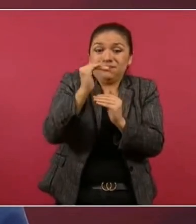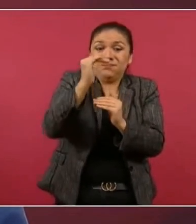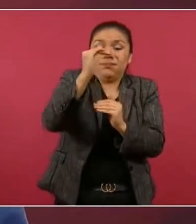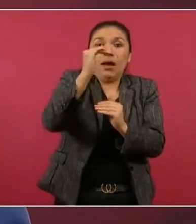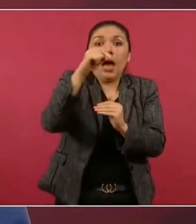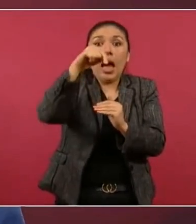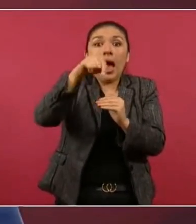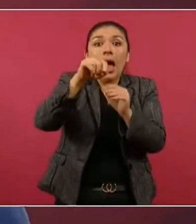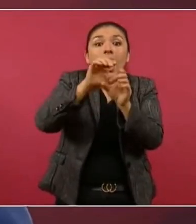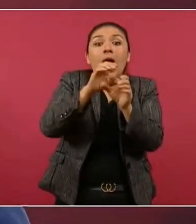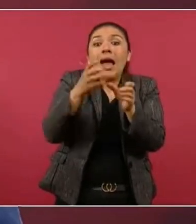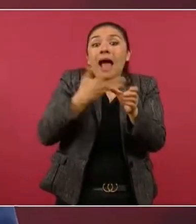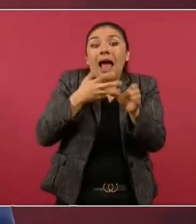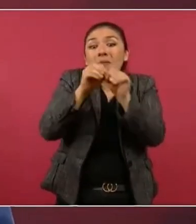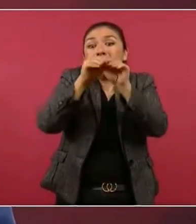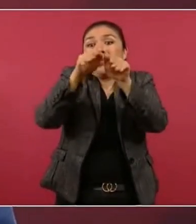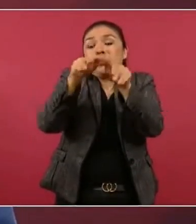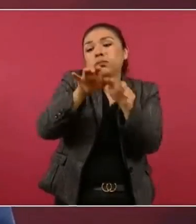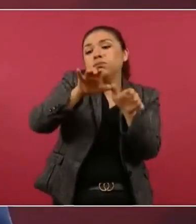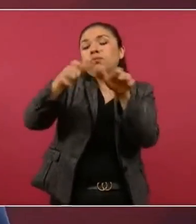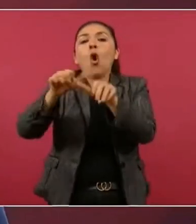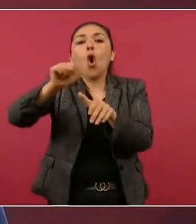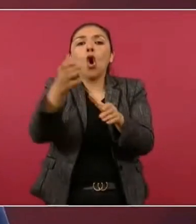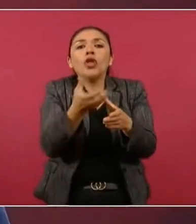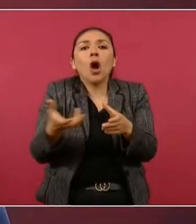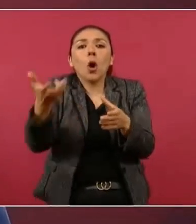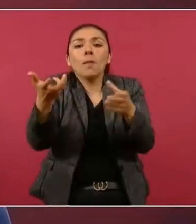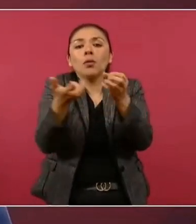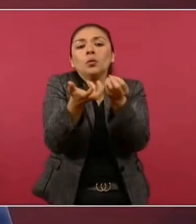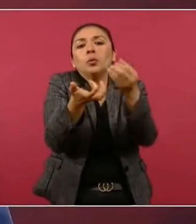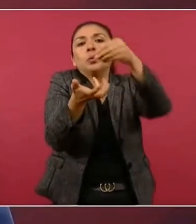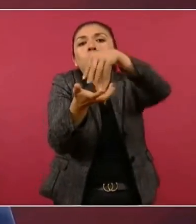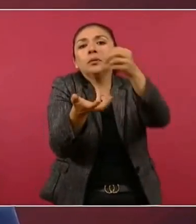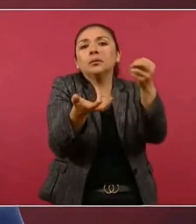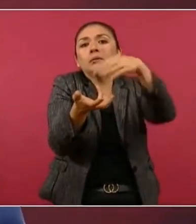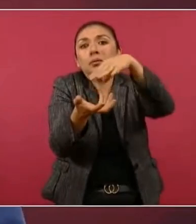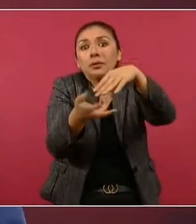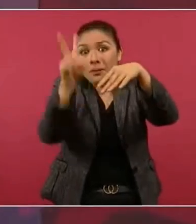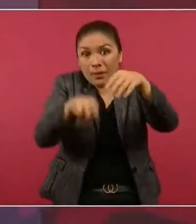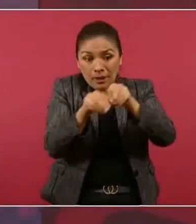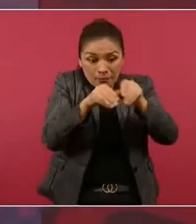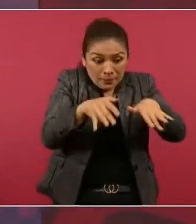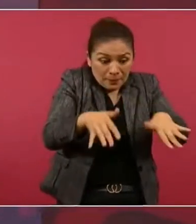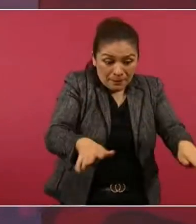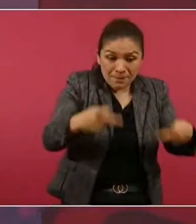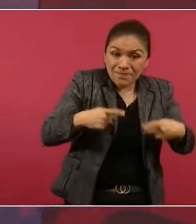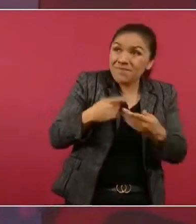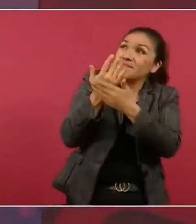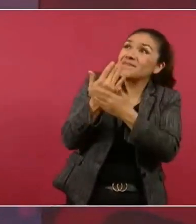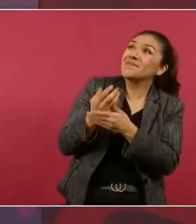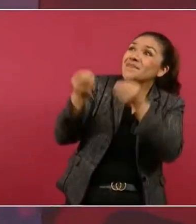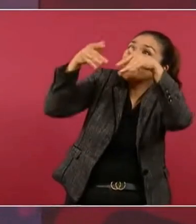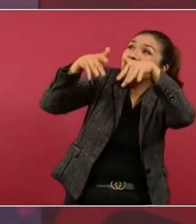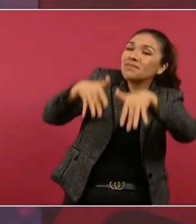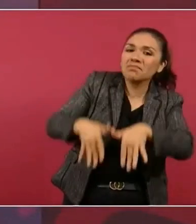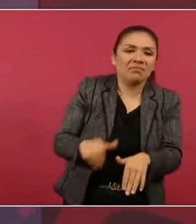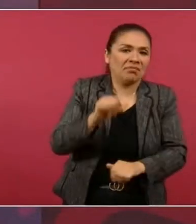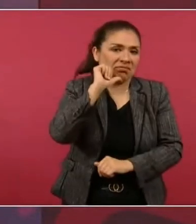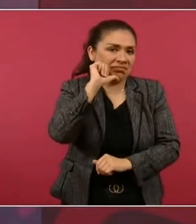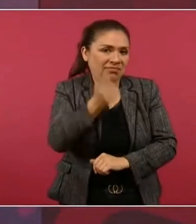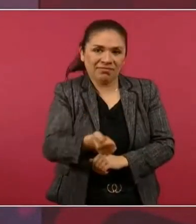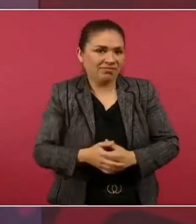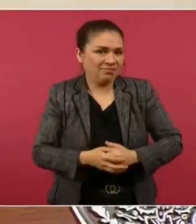Y no se derramaba nada. Porque, pues, la riqueza no es permeable.